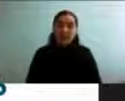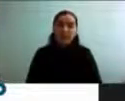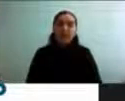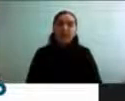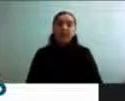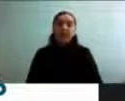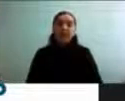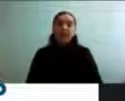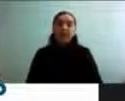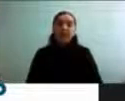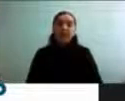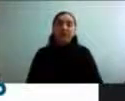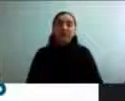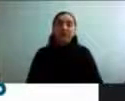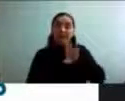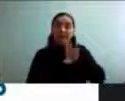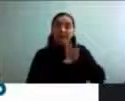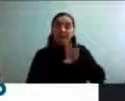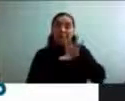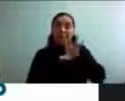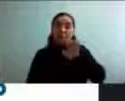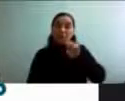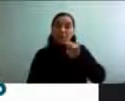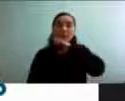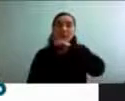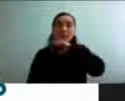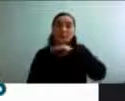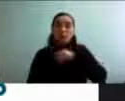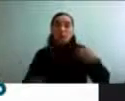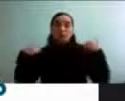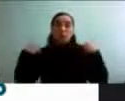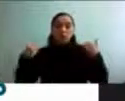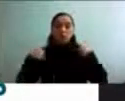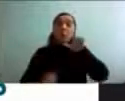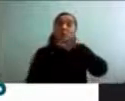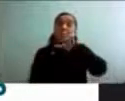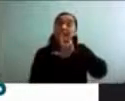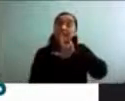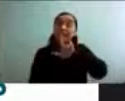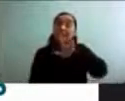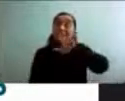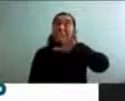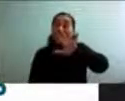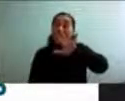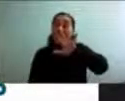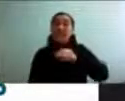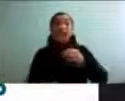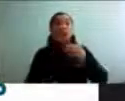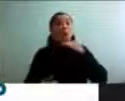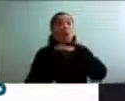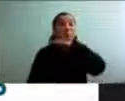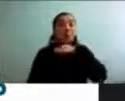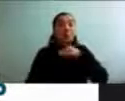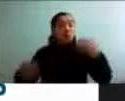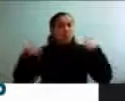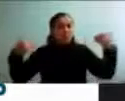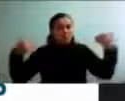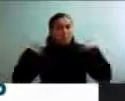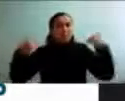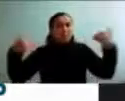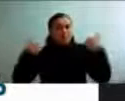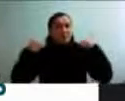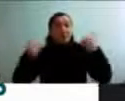moderada, o al menos 75 minutos de actividad física vigorosa. ¿Esto qué quiere decir? Que, por ejemplo, una actividad física